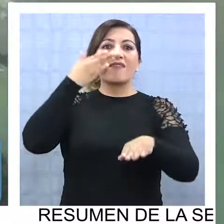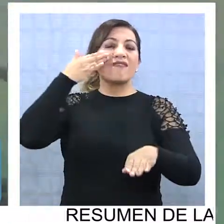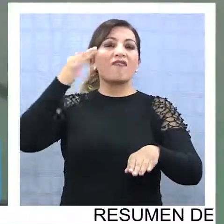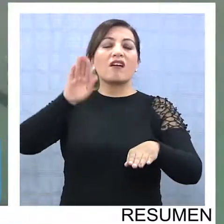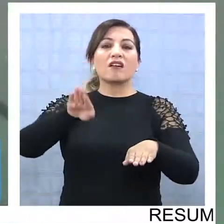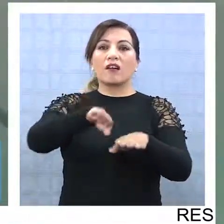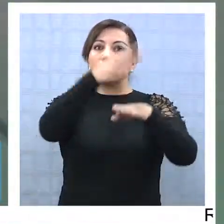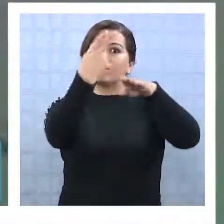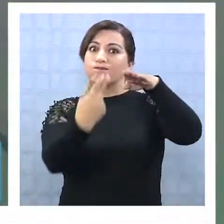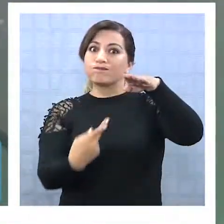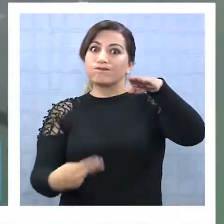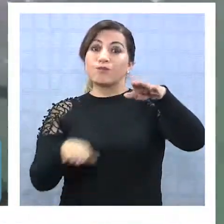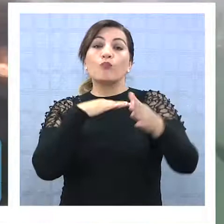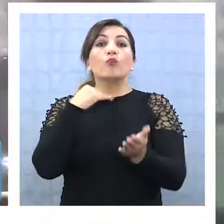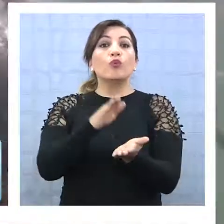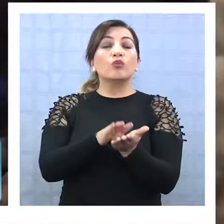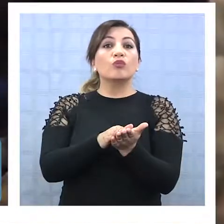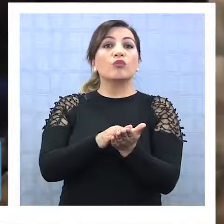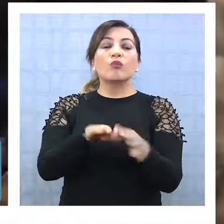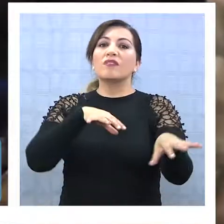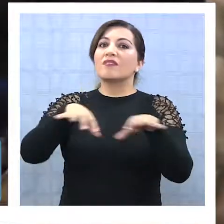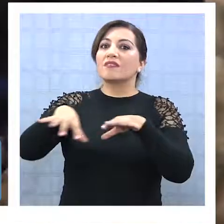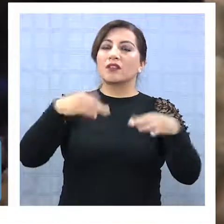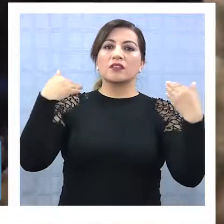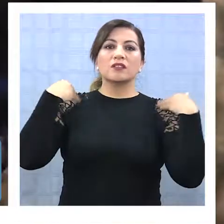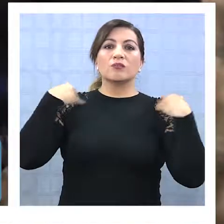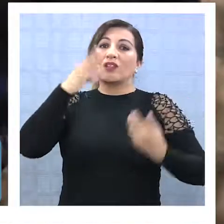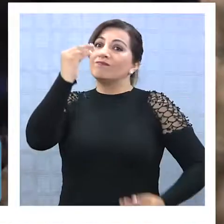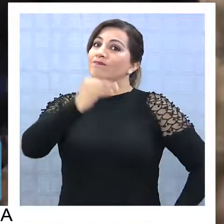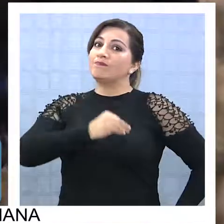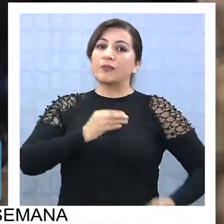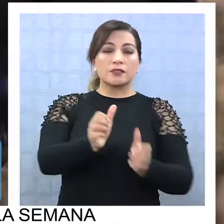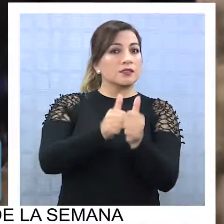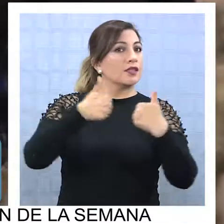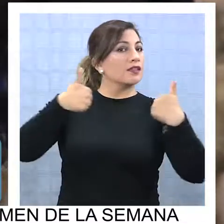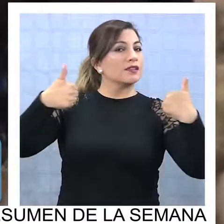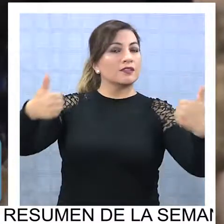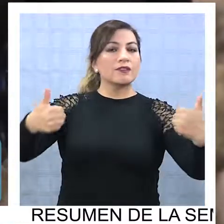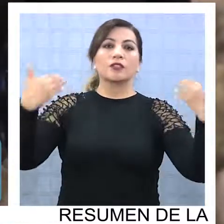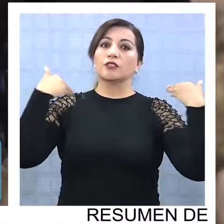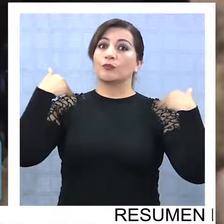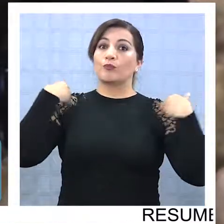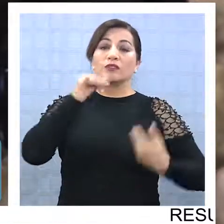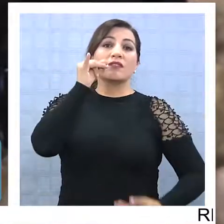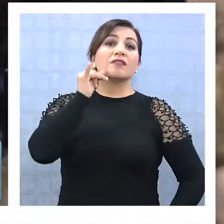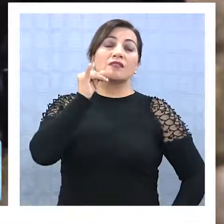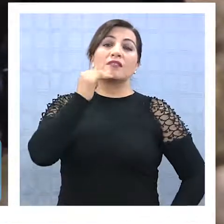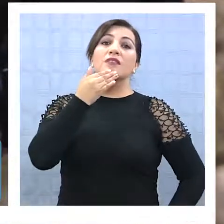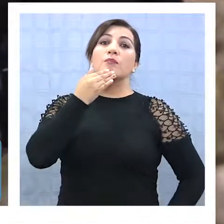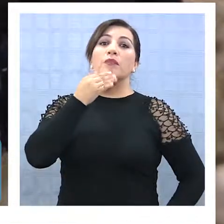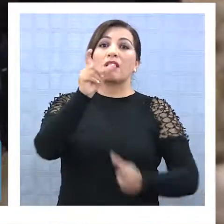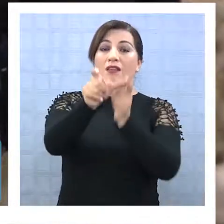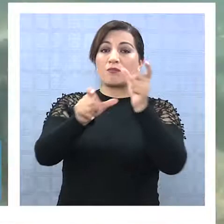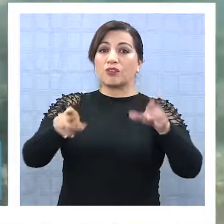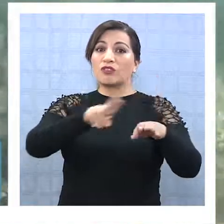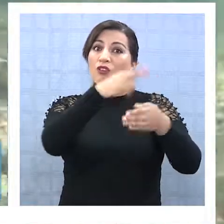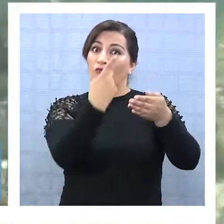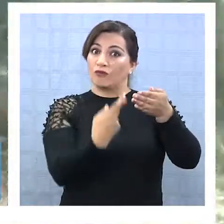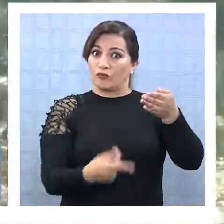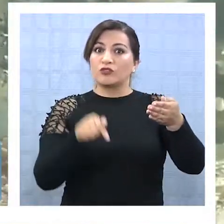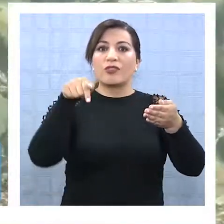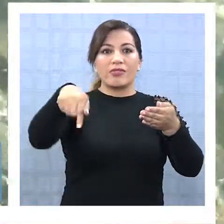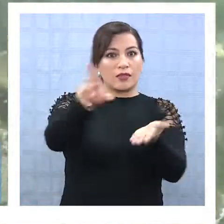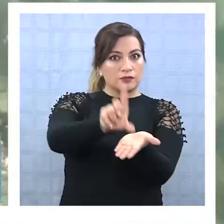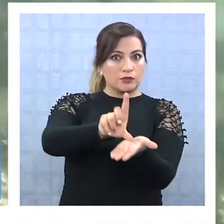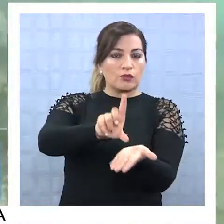durante un evento deportivo, fue lamentada por las autoridades deportivas de la región y por los buzos mariscadores de la